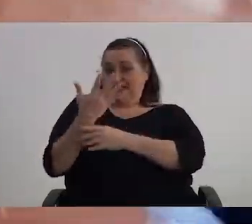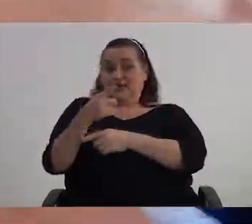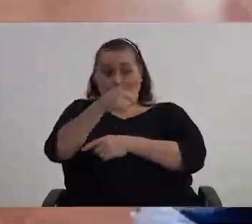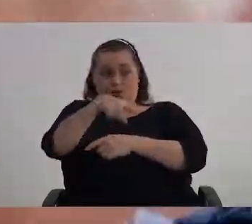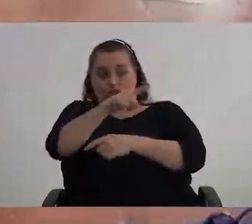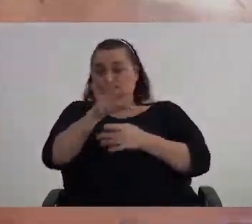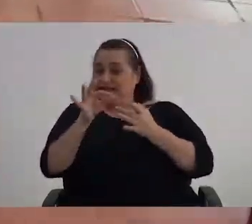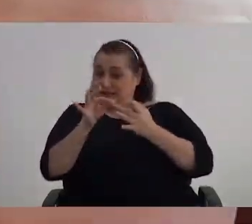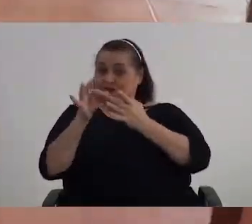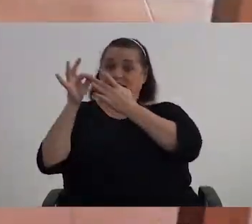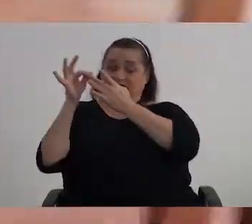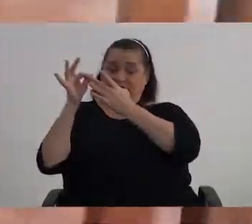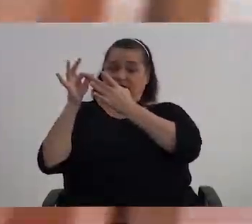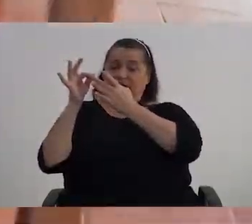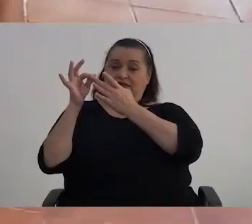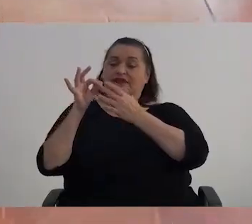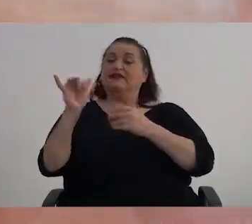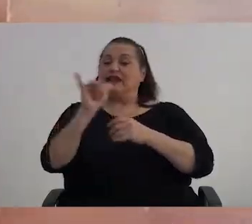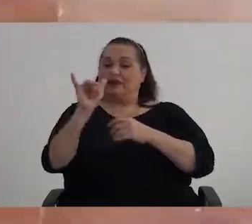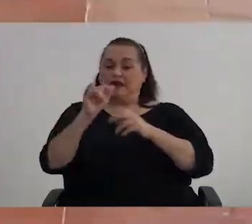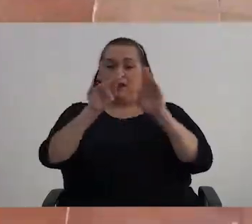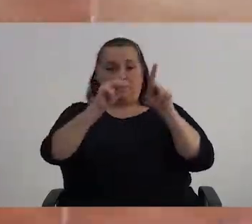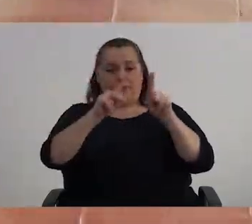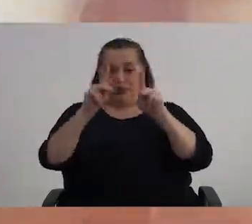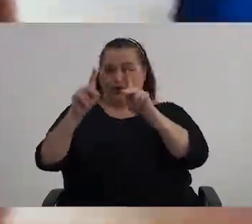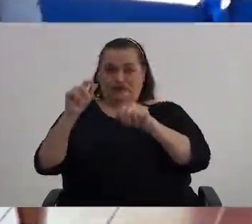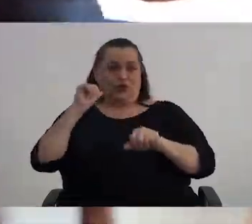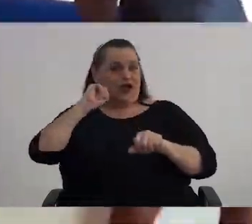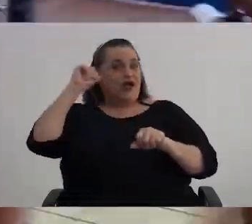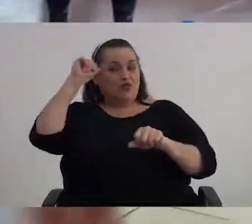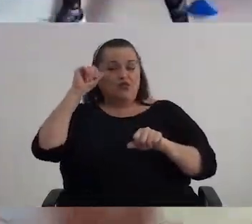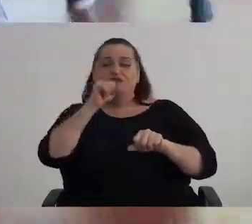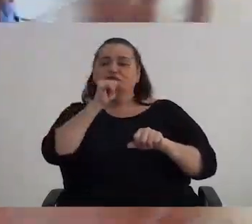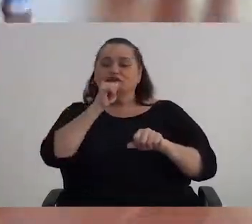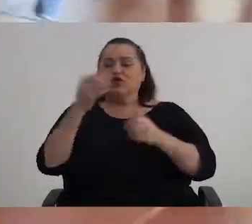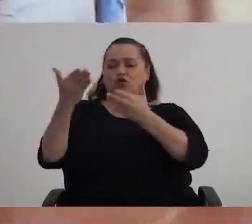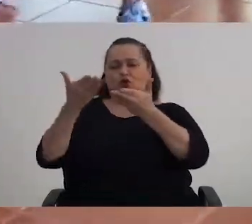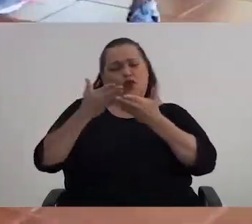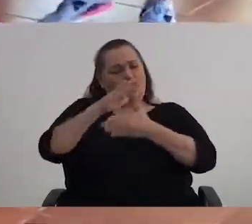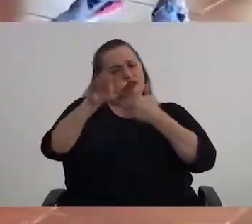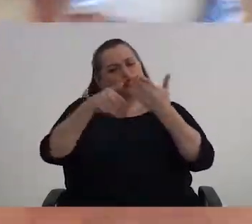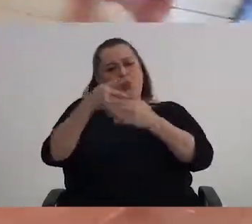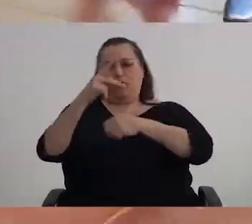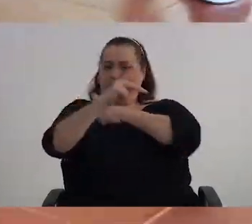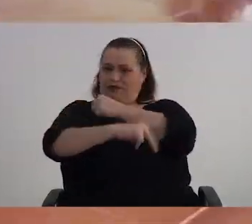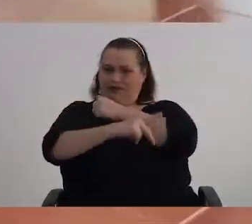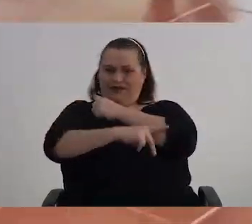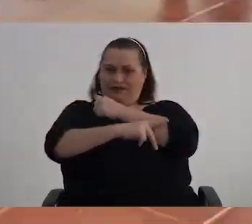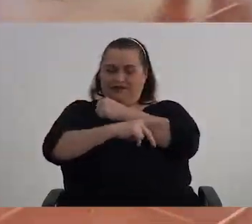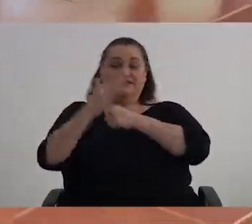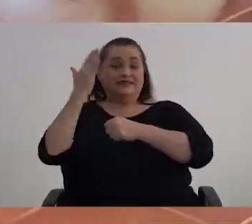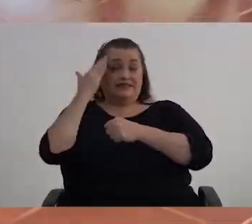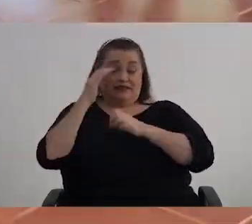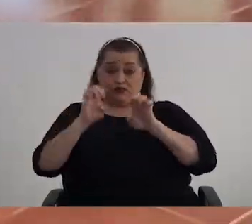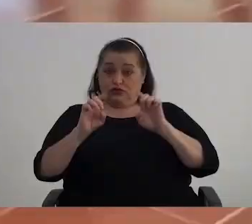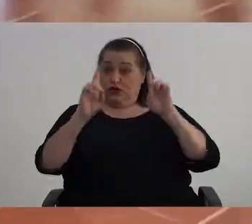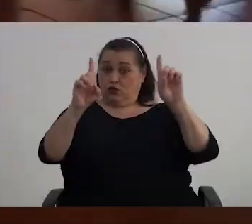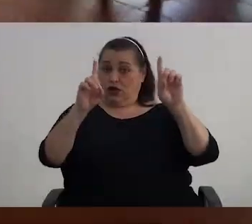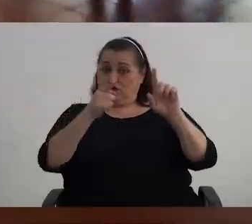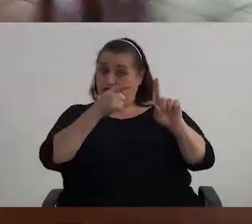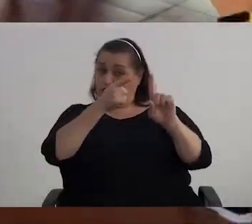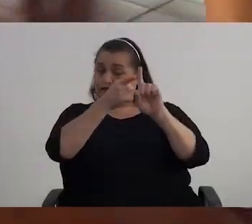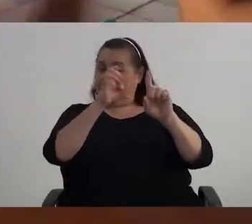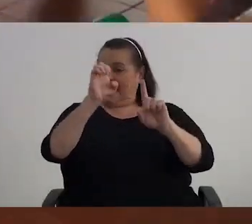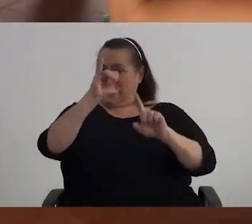pero especialmente a esa población adulta que lo ha dado todo por este país. Sabemos que la educación es el eje